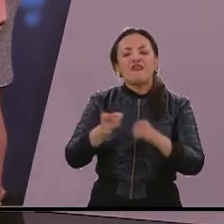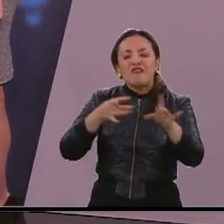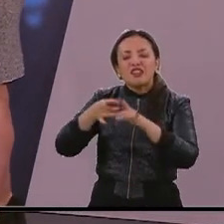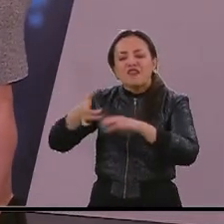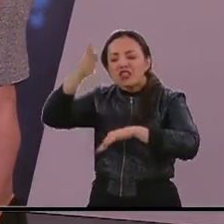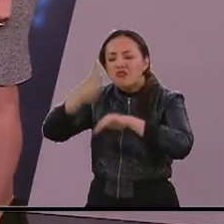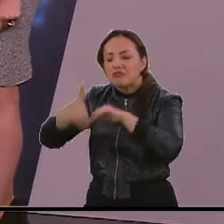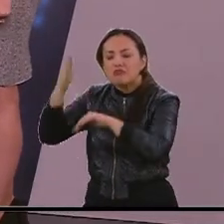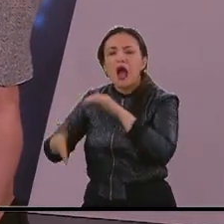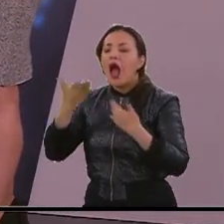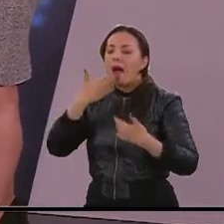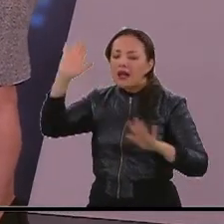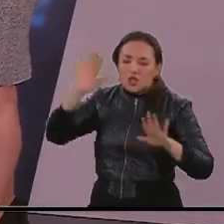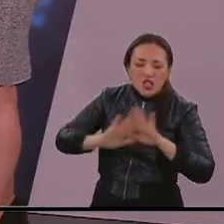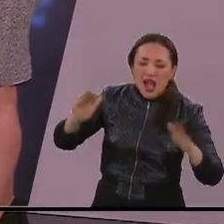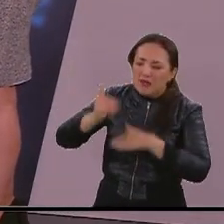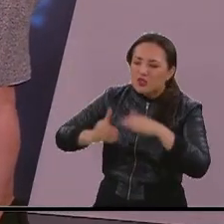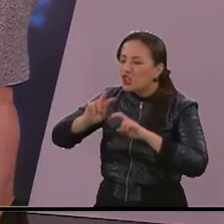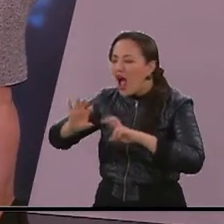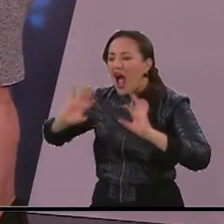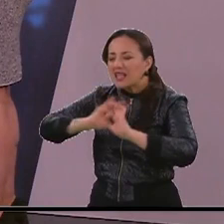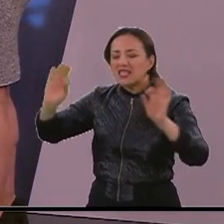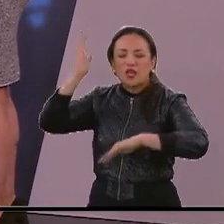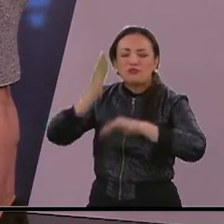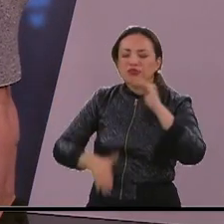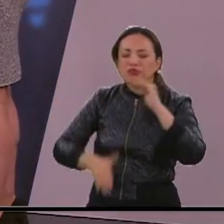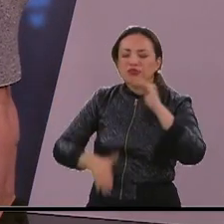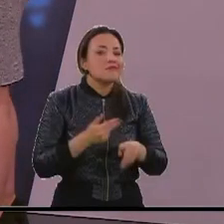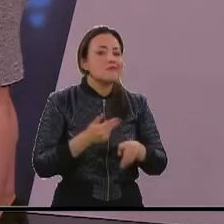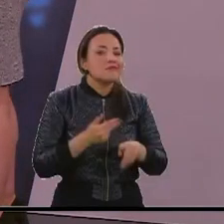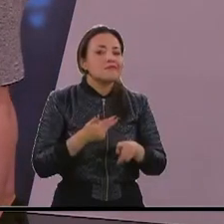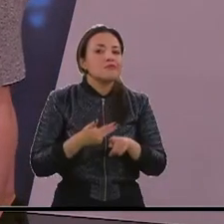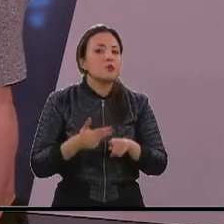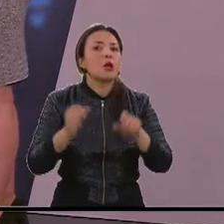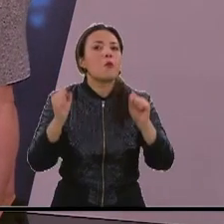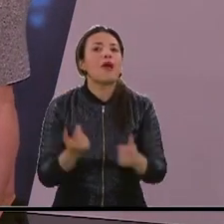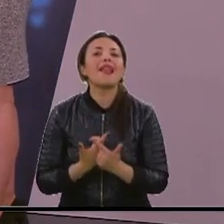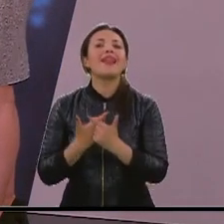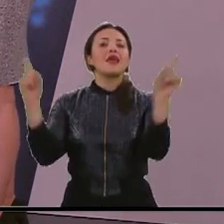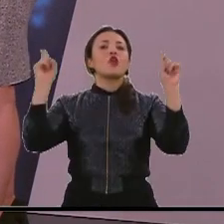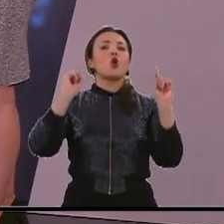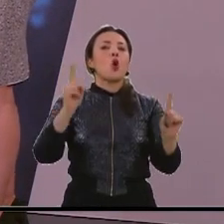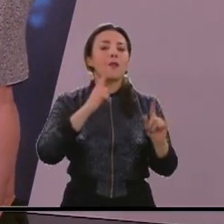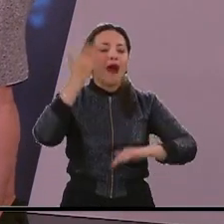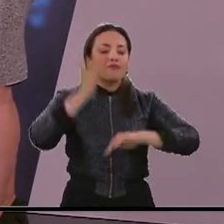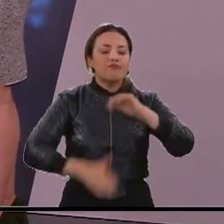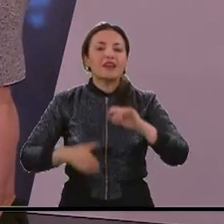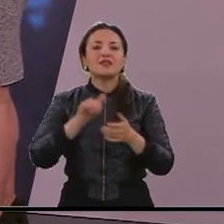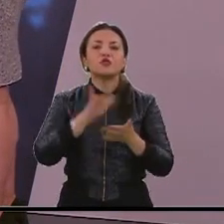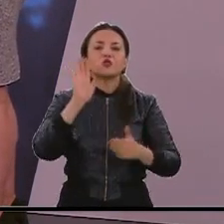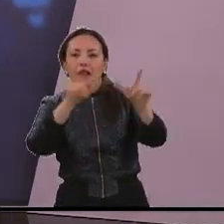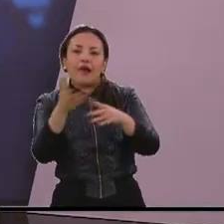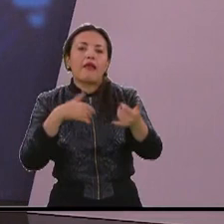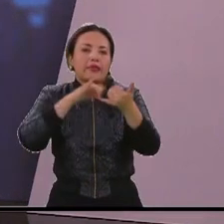ven, señor Yamile. Sí, al menos son 16 los que podían salir en libertad, como no